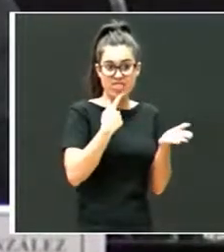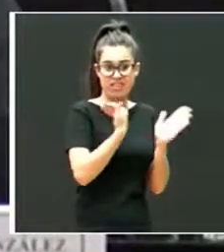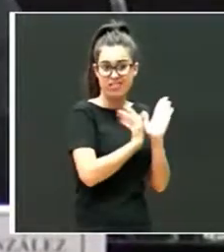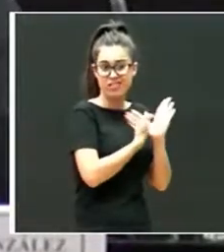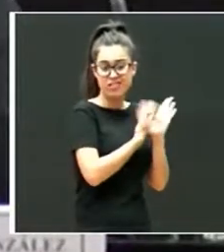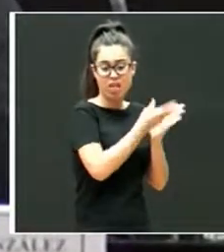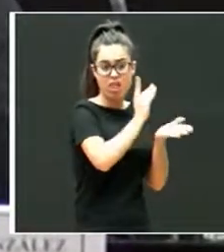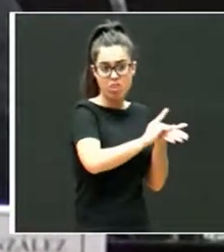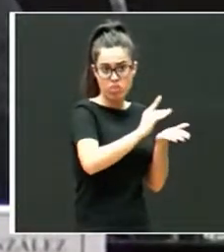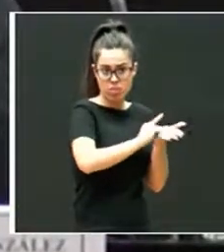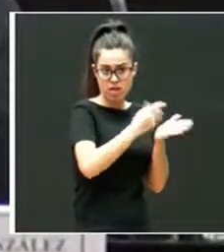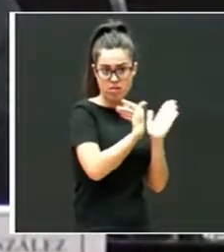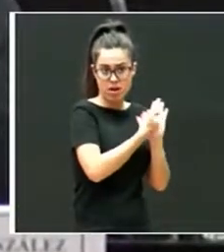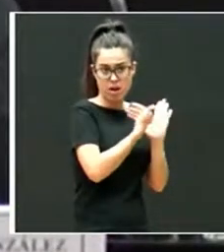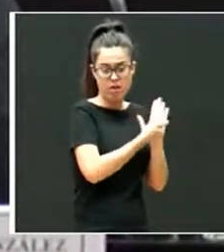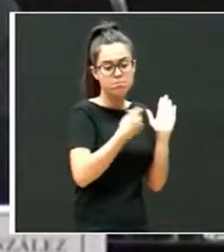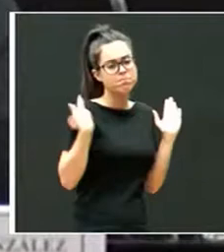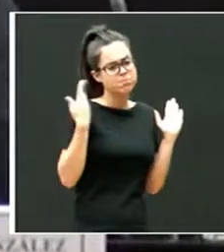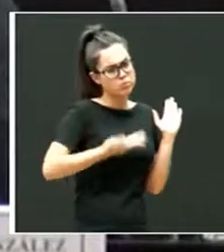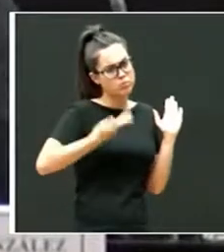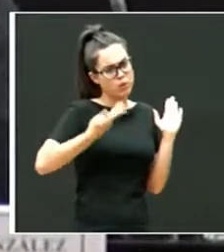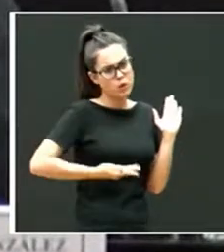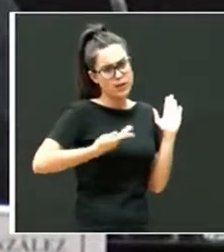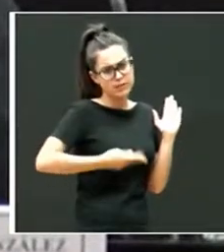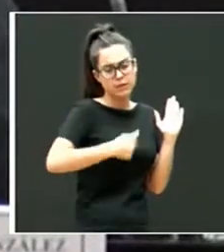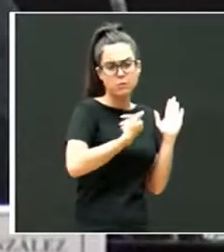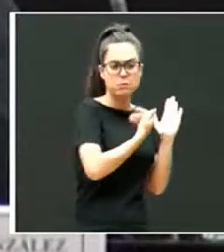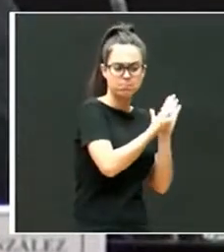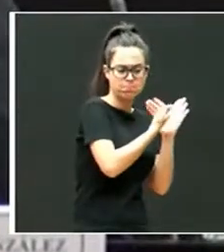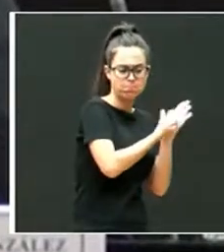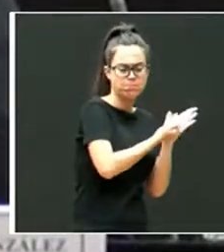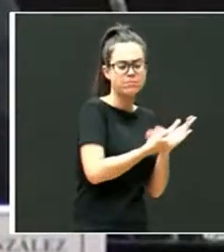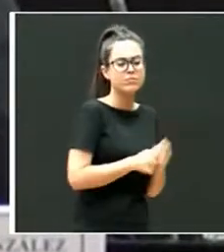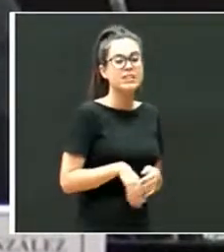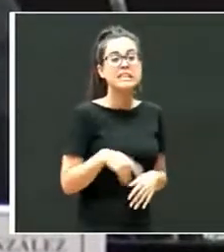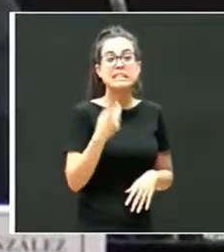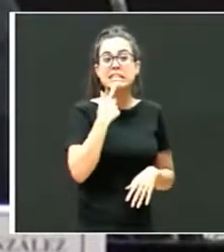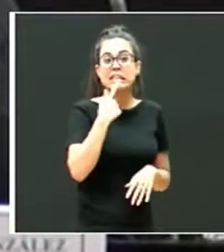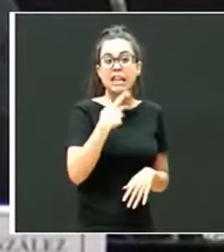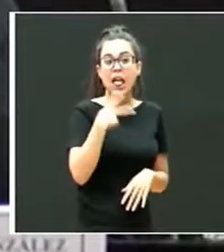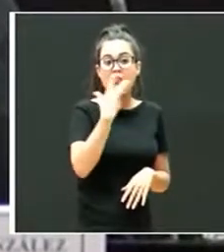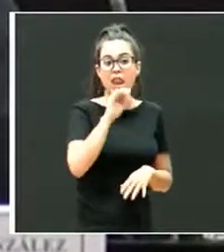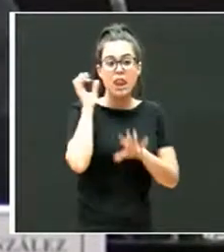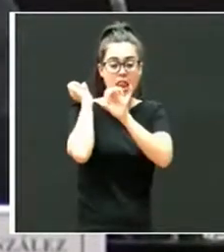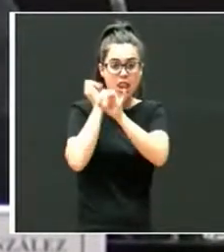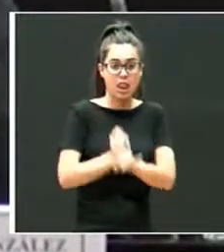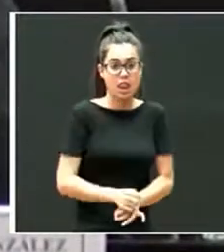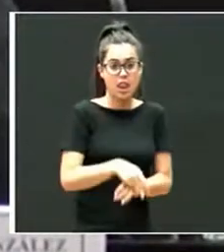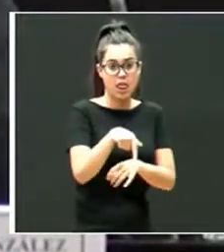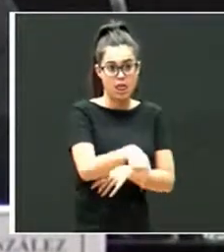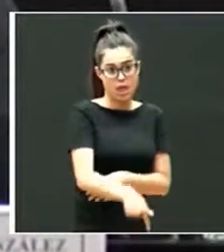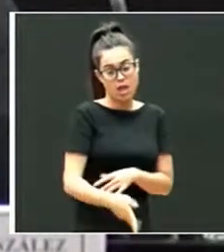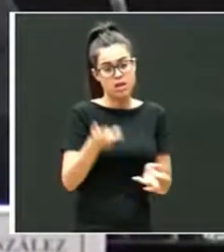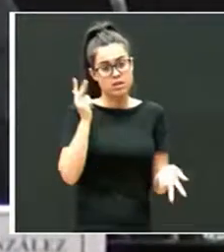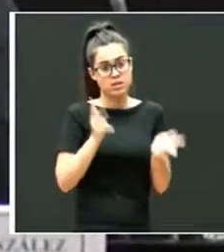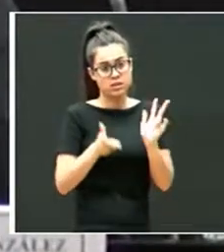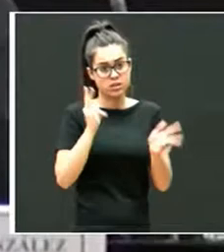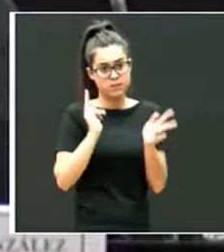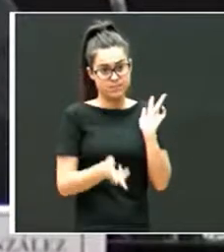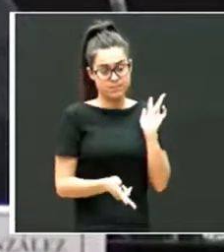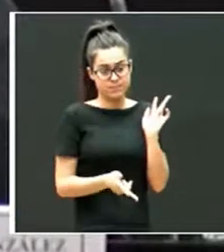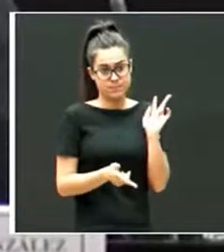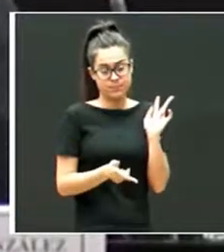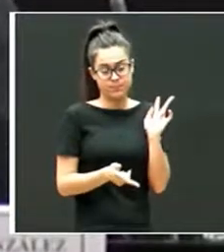datos que yo creo que es importante señalarlos. Se dice que en los últimos 20 años en la comunidad autónoma vasca ha